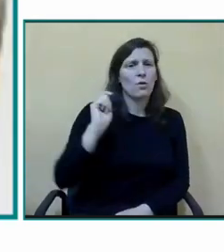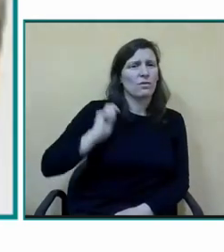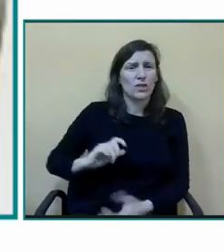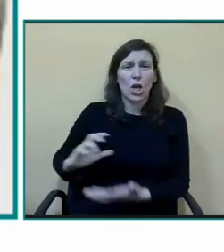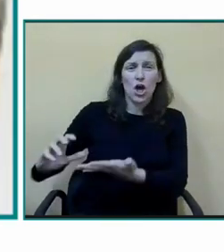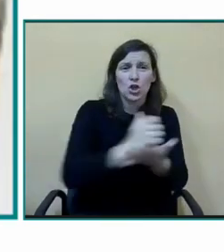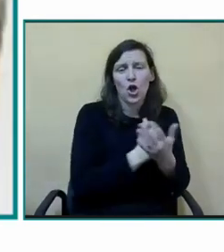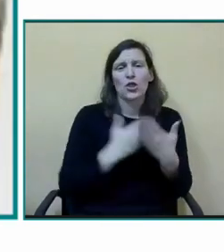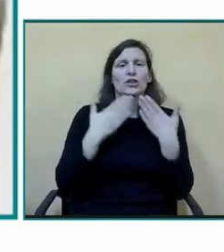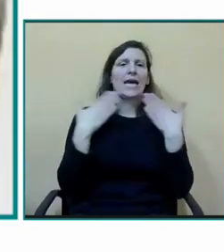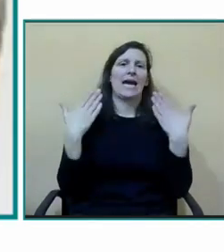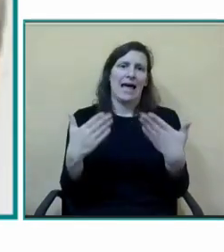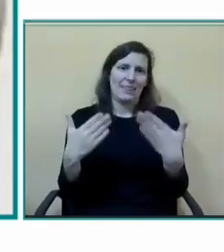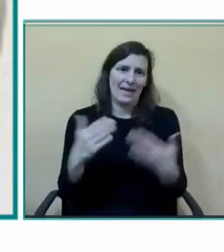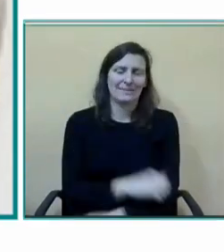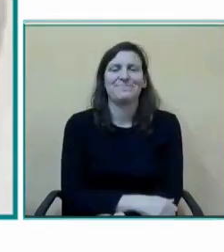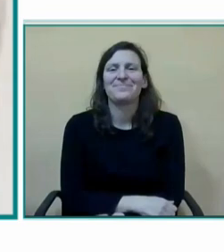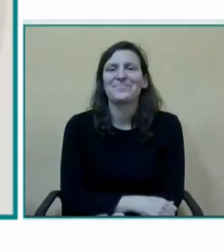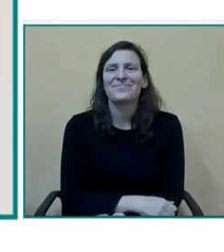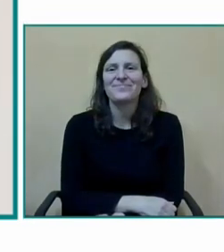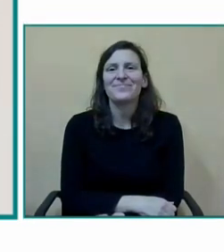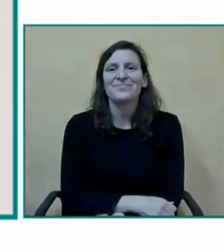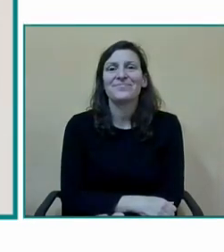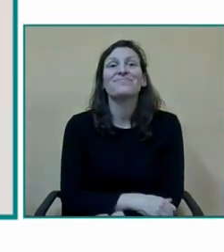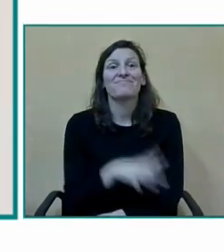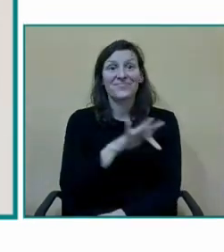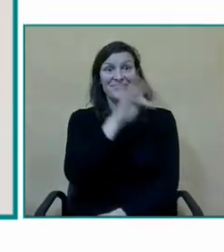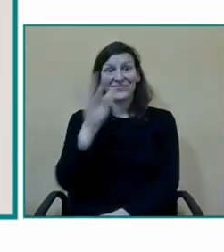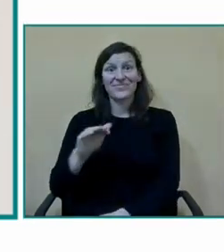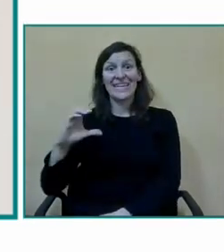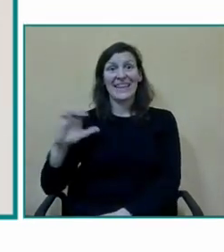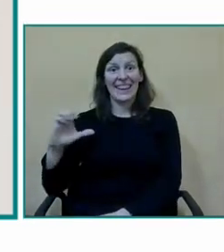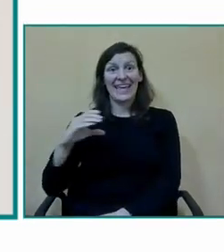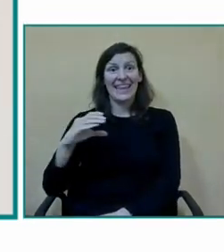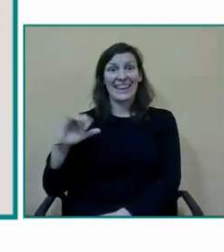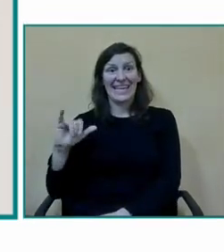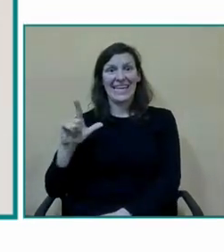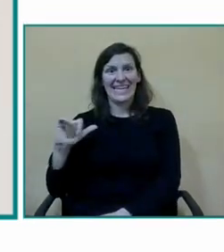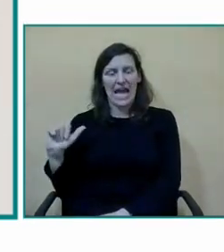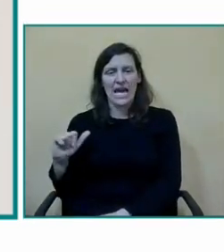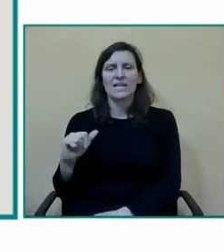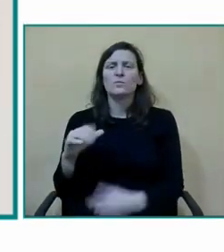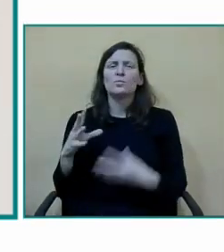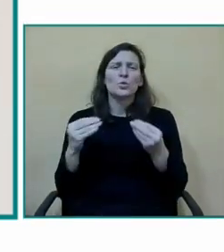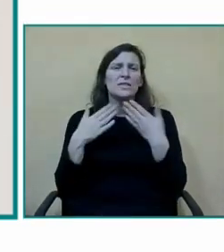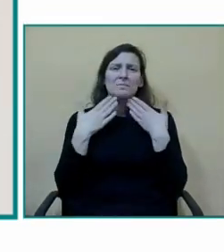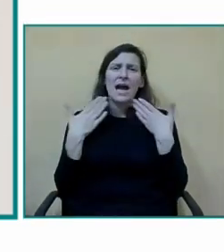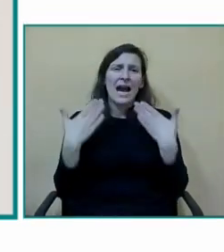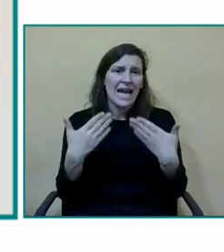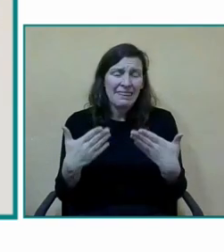Cecilia tiene la palabra pues muchísimas gracias a todas las personas que habéis hecho posible esta